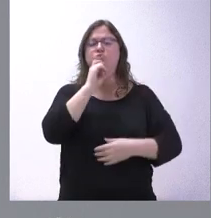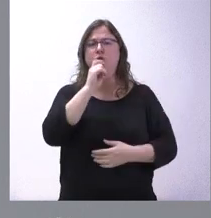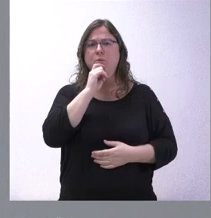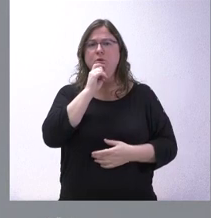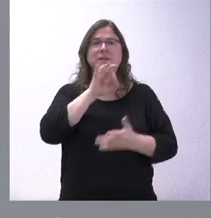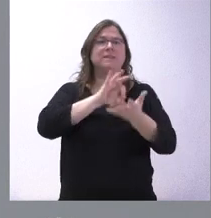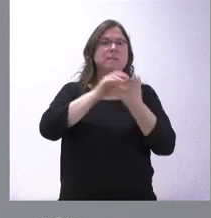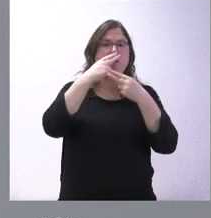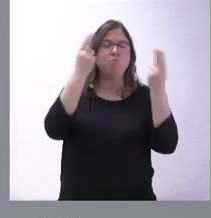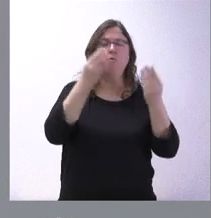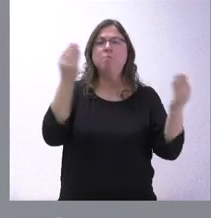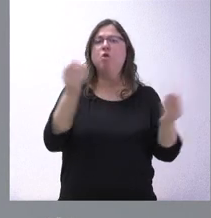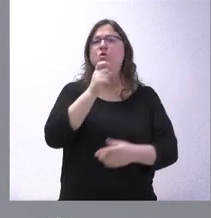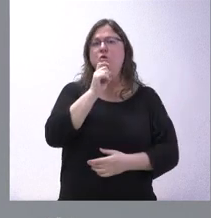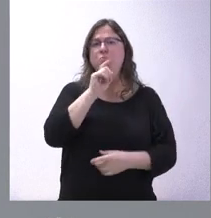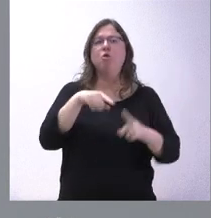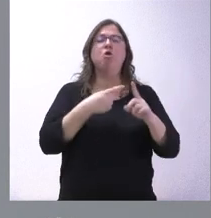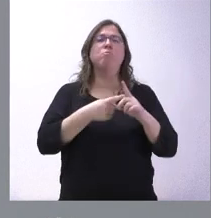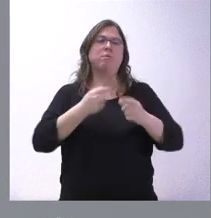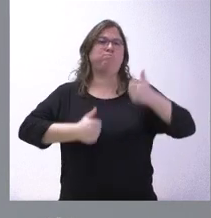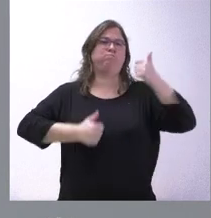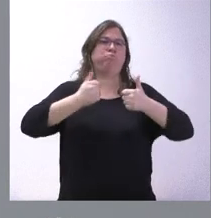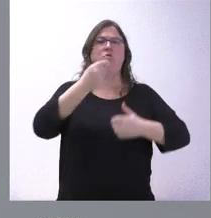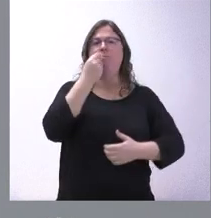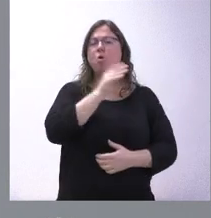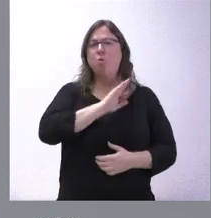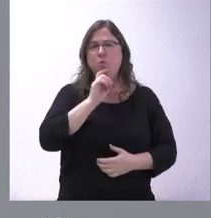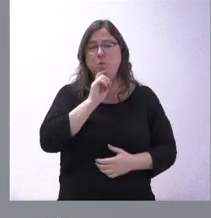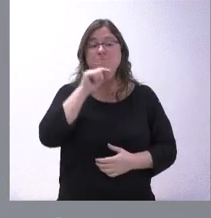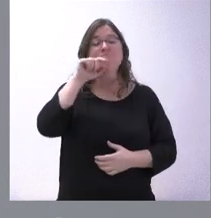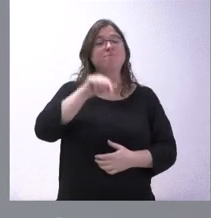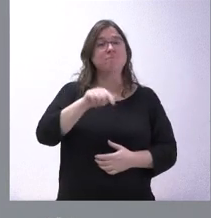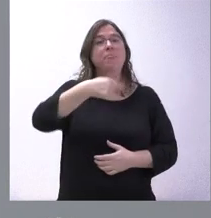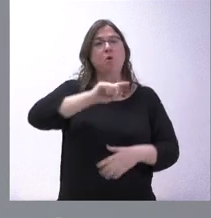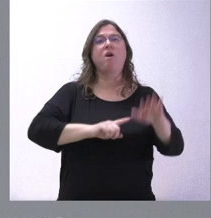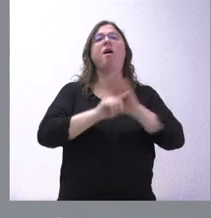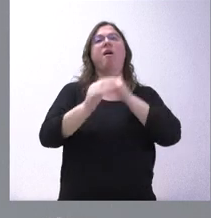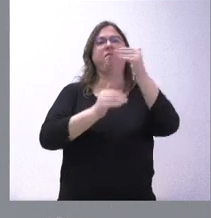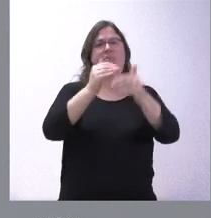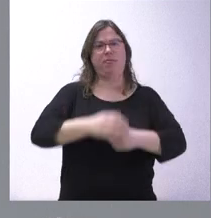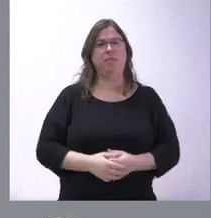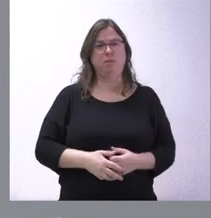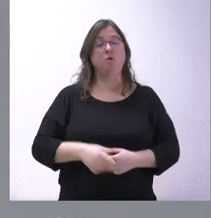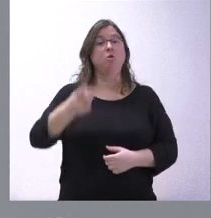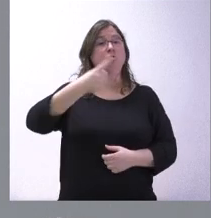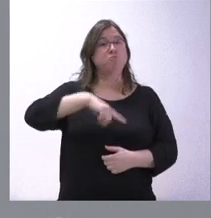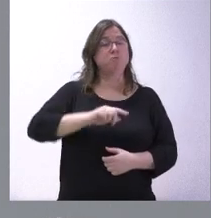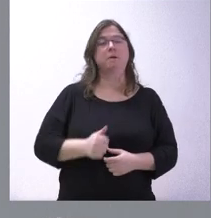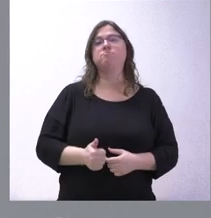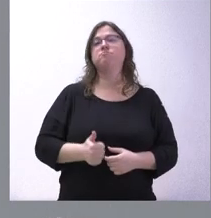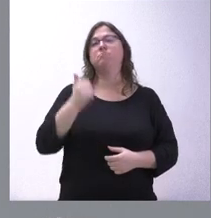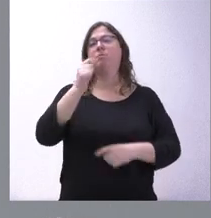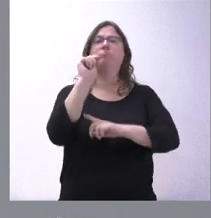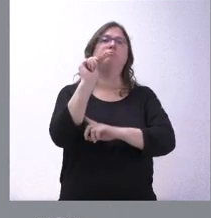mejores servicios públicos posibles, de cómo mejorar la competitividad de Castilla y León. Y en esto creo que estamos avanzando. Hoy nuestra comunidad es más competitiva, ha